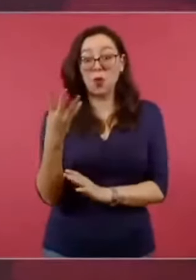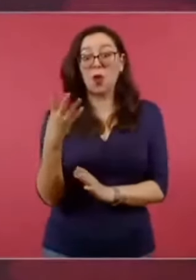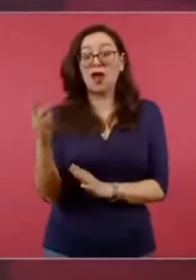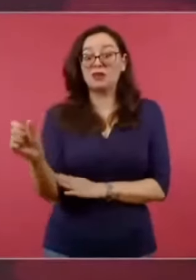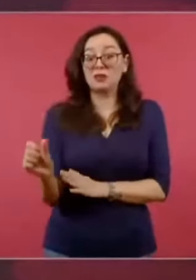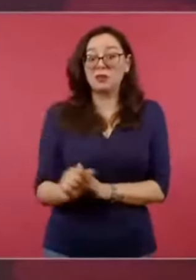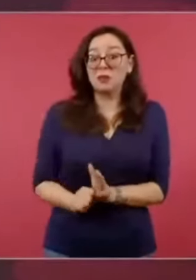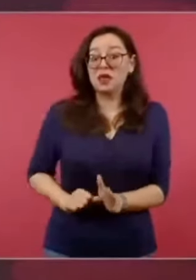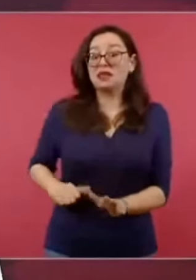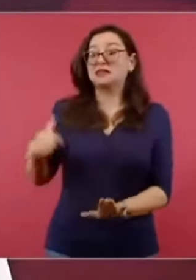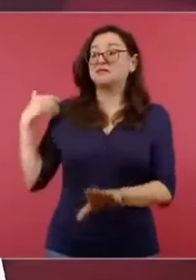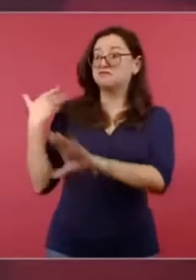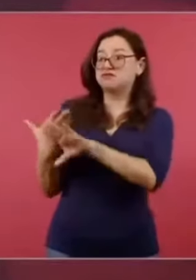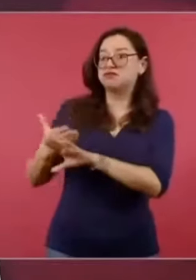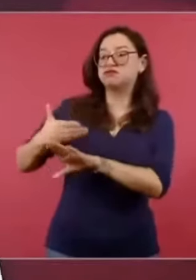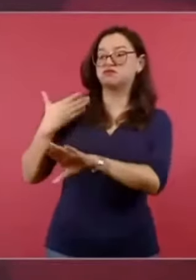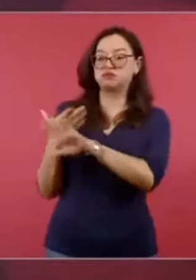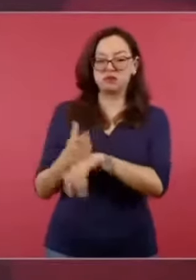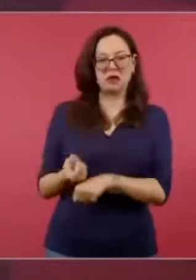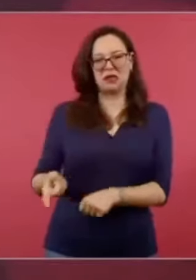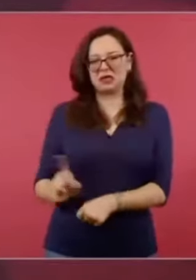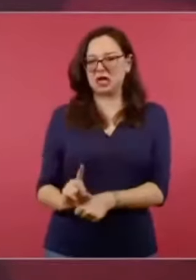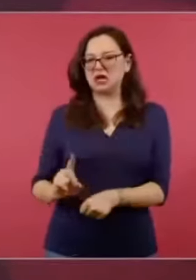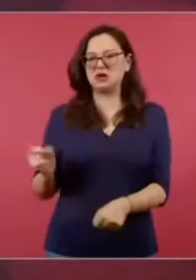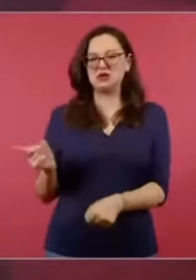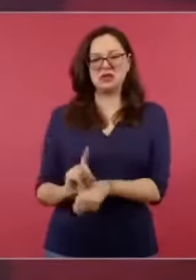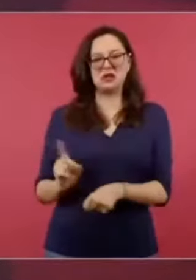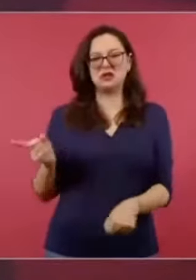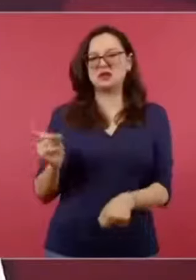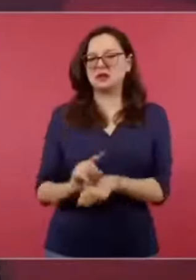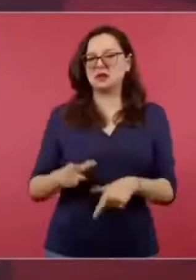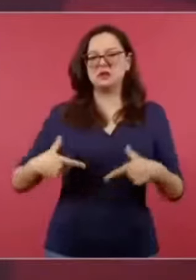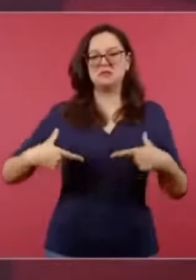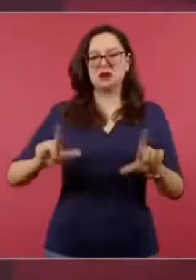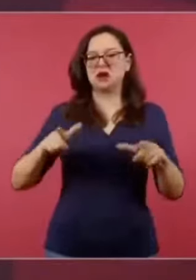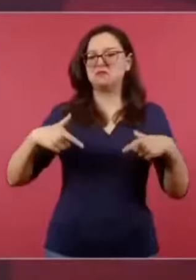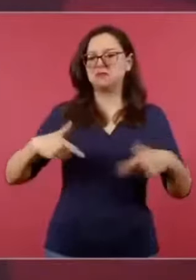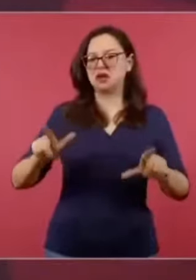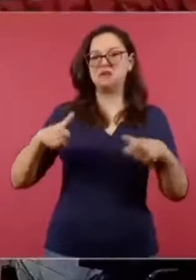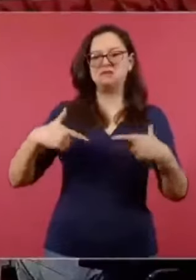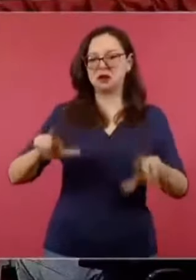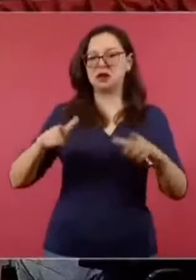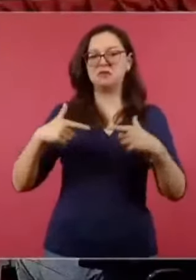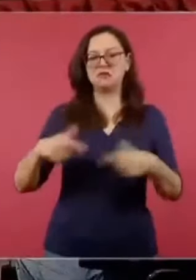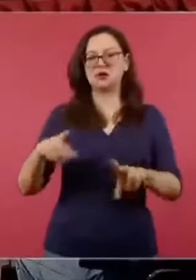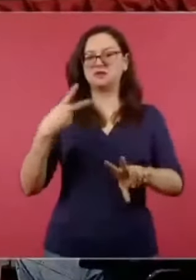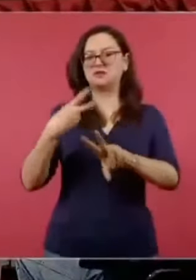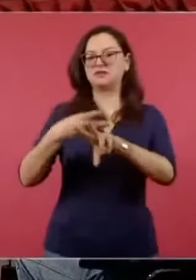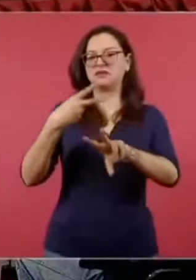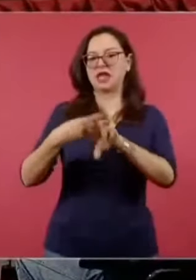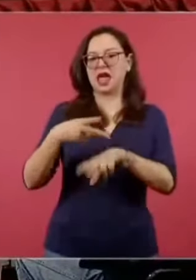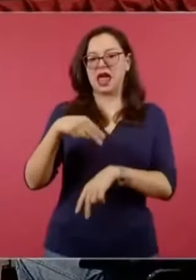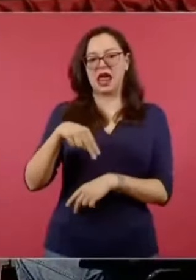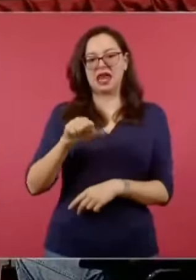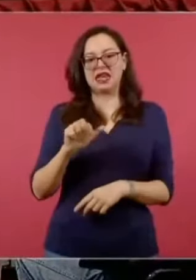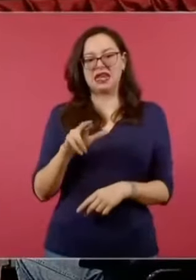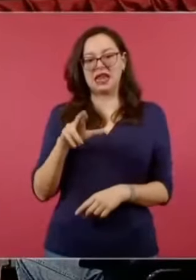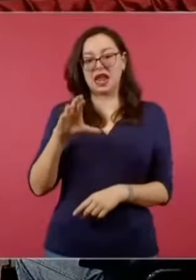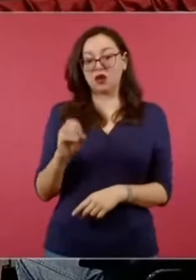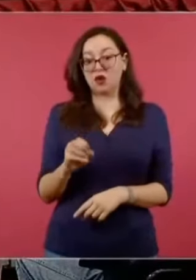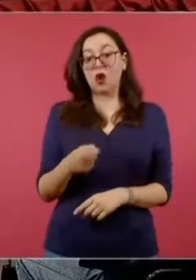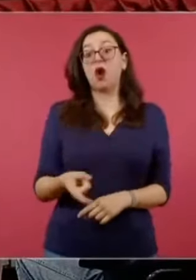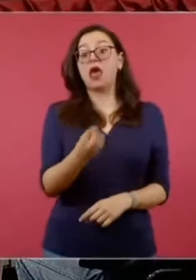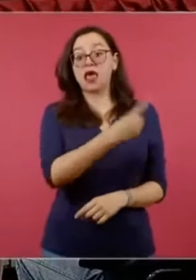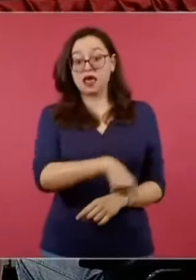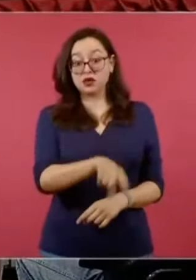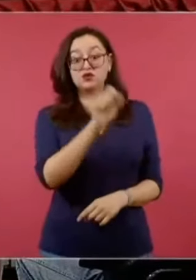diariamente la etiqueta narco presidente, ahora continúan difundiendo mentiras contra el gobierno, incluso